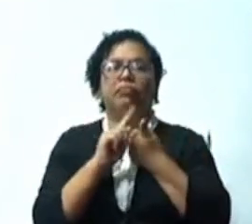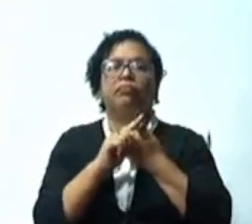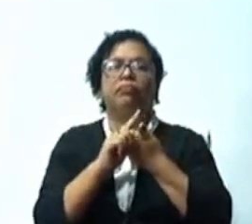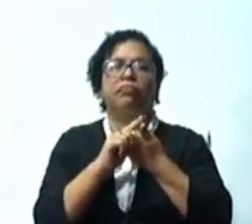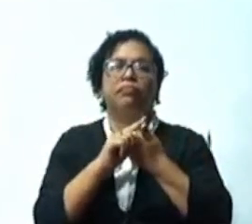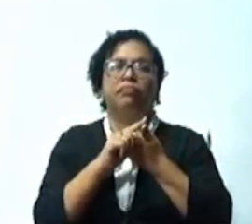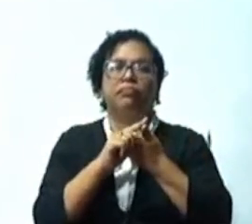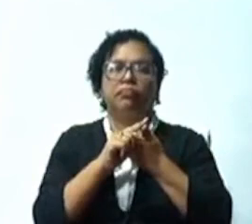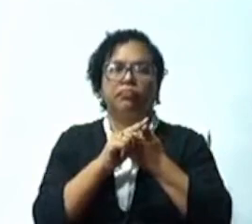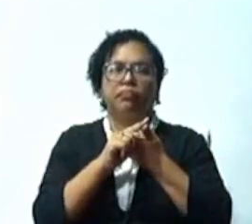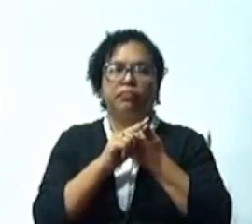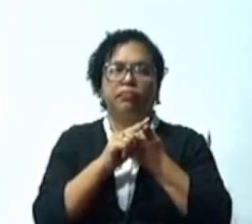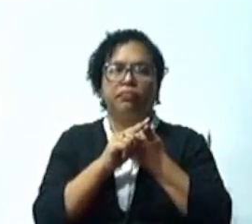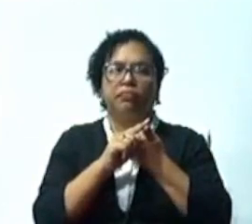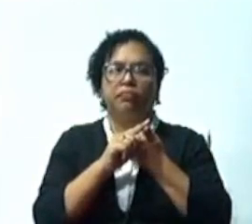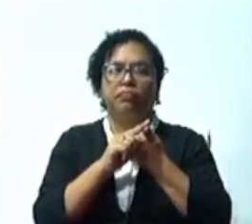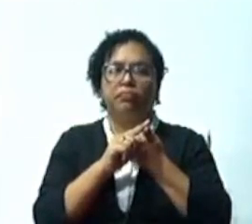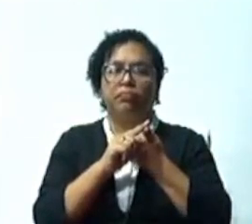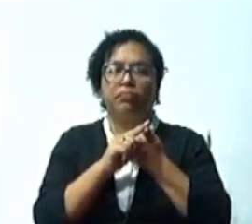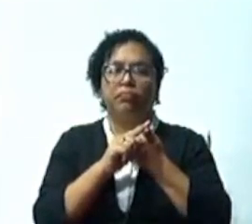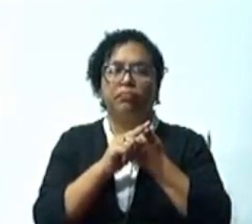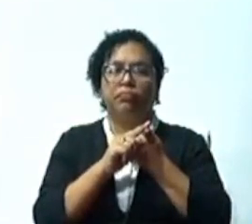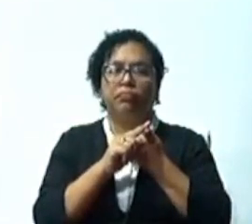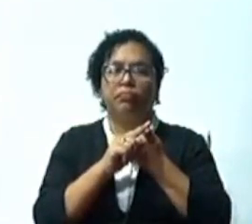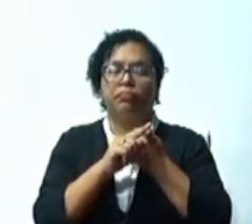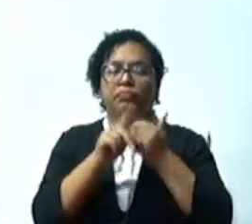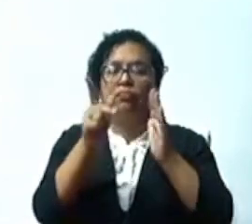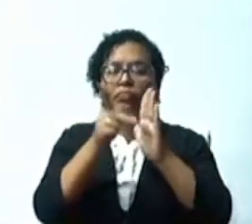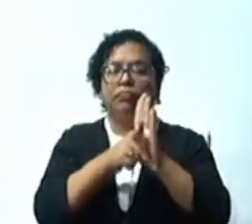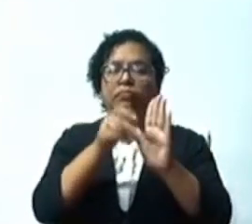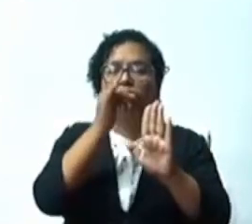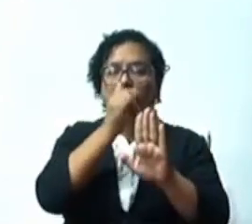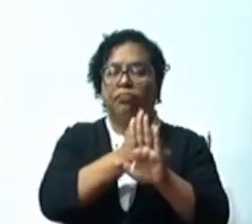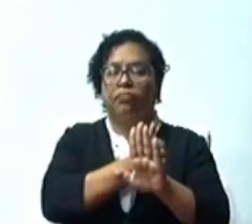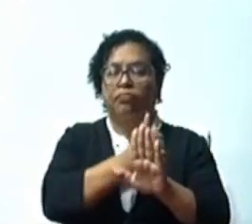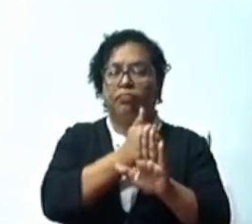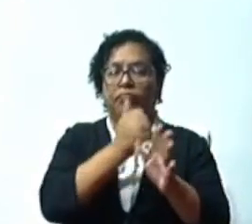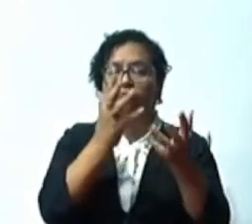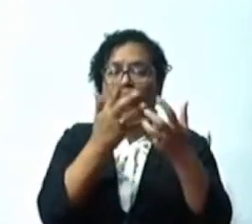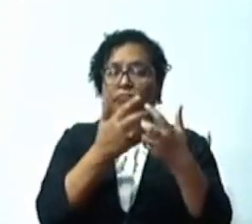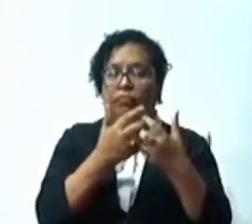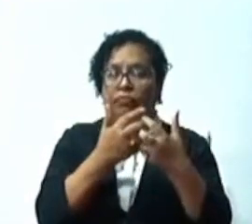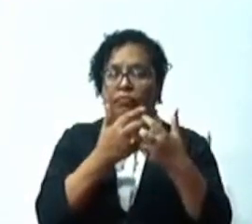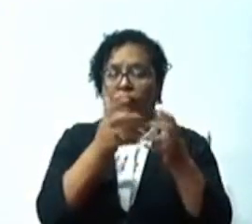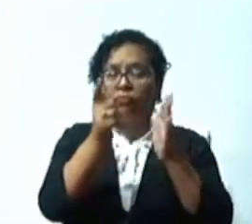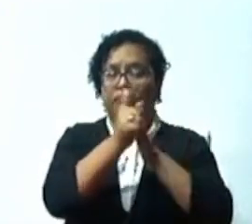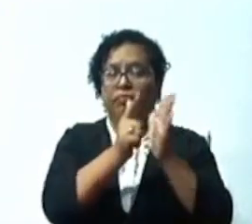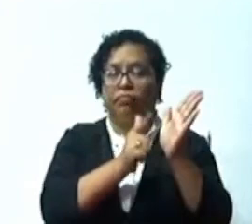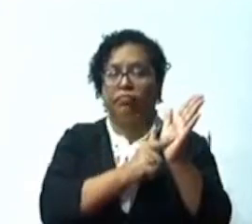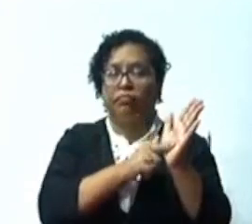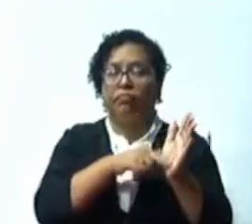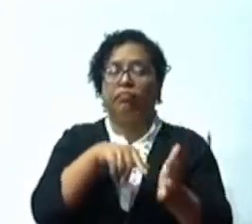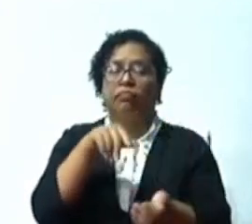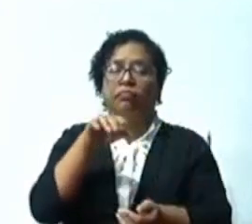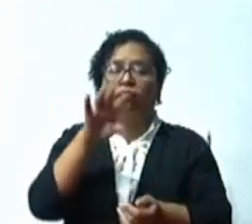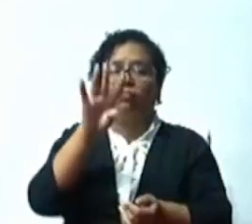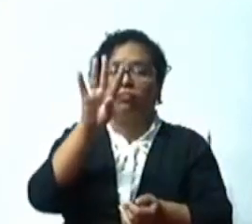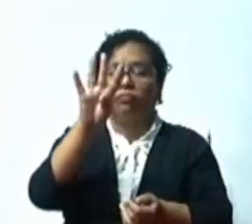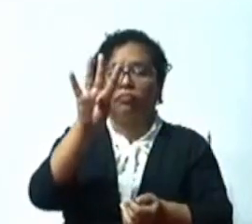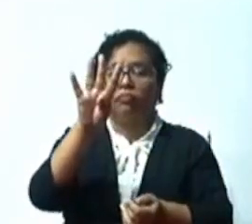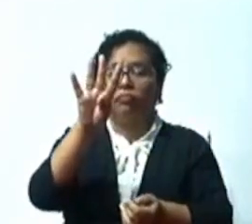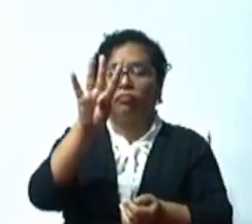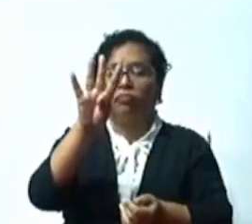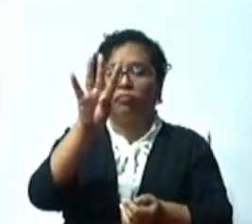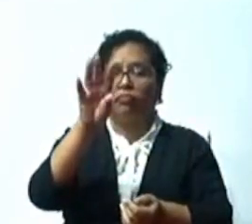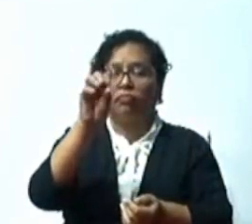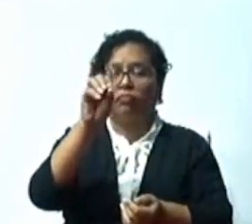lo que es la Ley 41-08 sobre función pública en la República